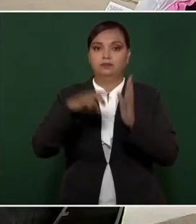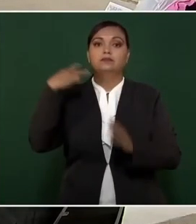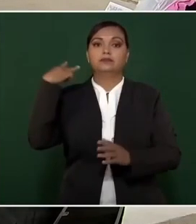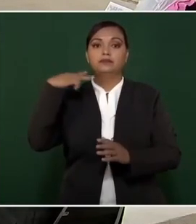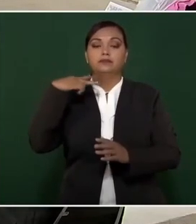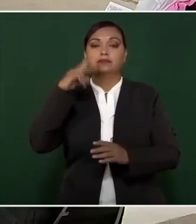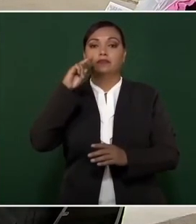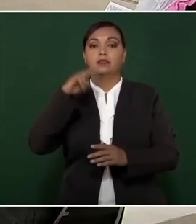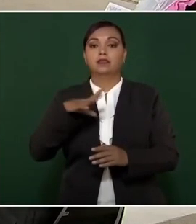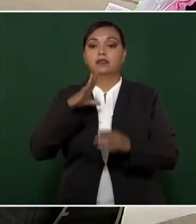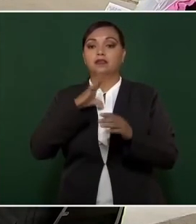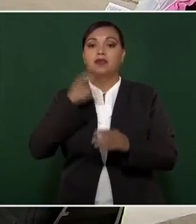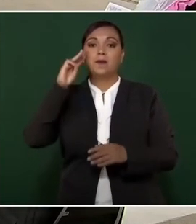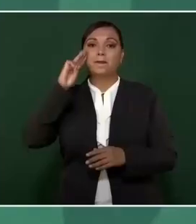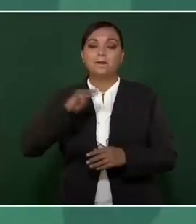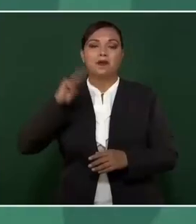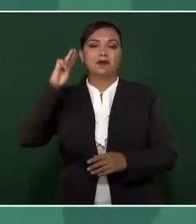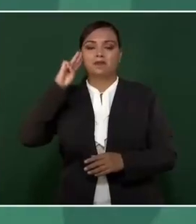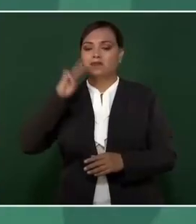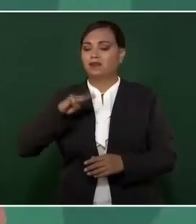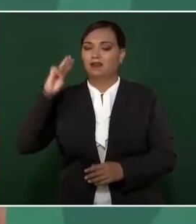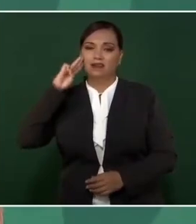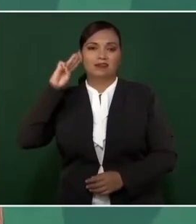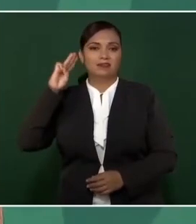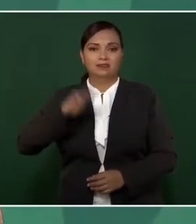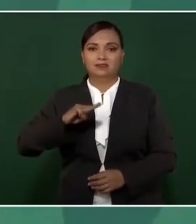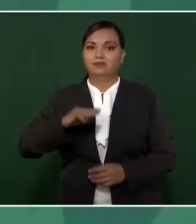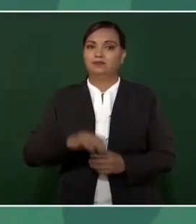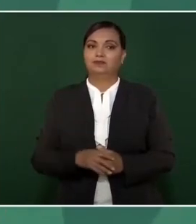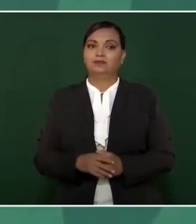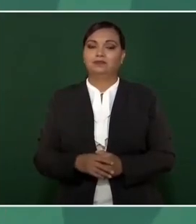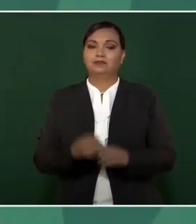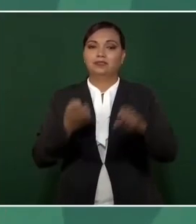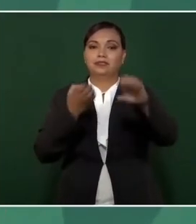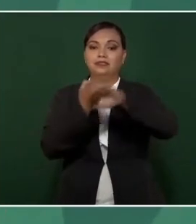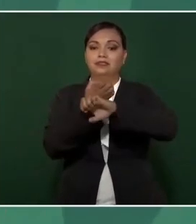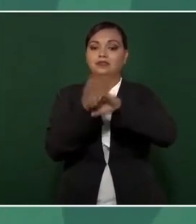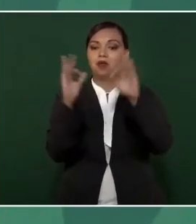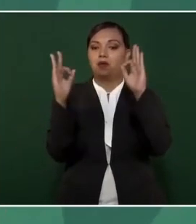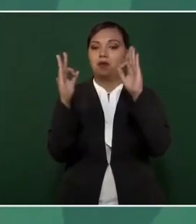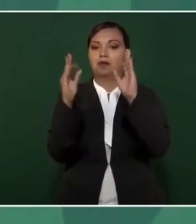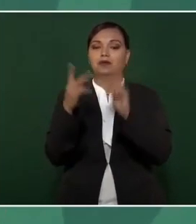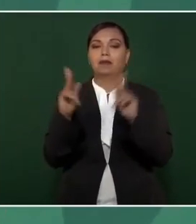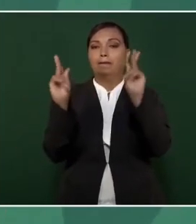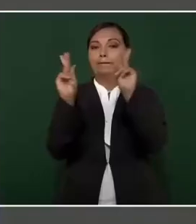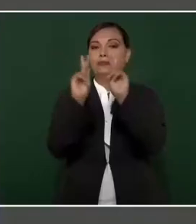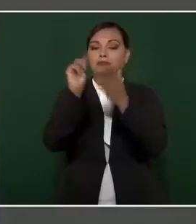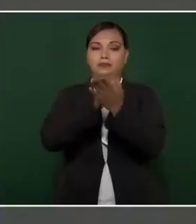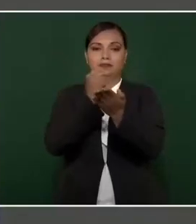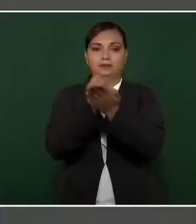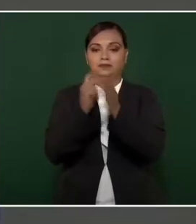estaba mal, mal, mal estado vecino de aquí, de Tamaulipas.